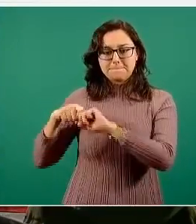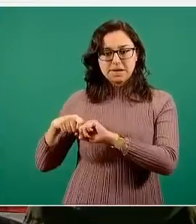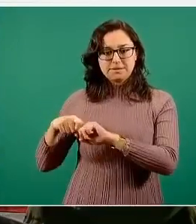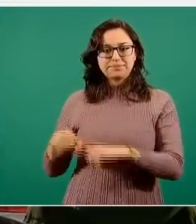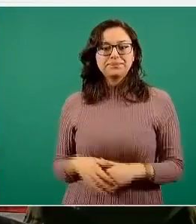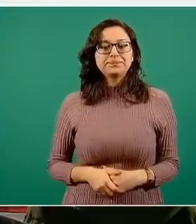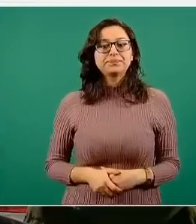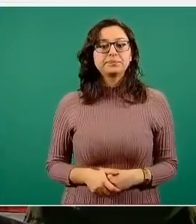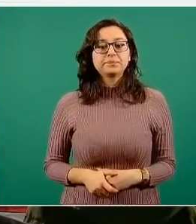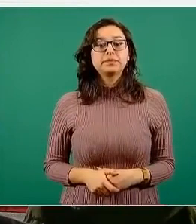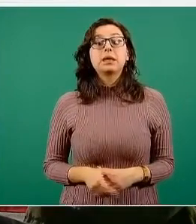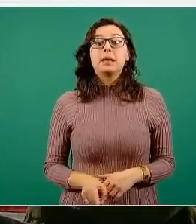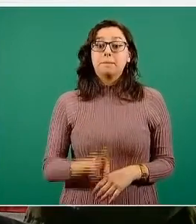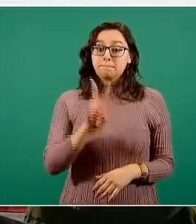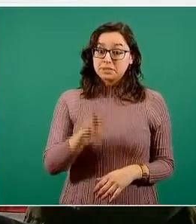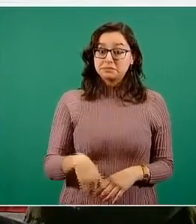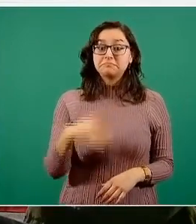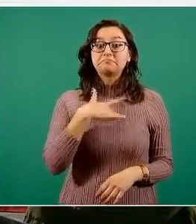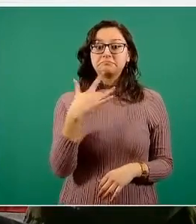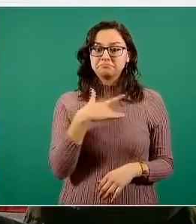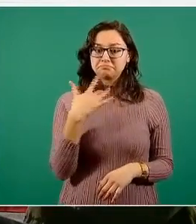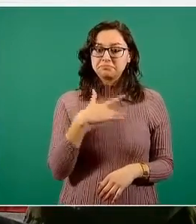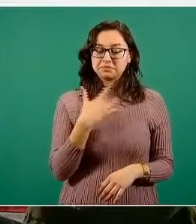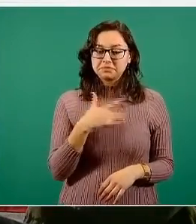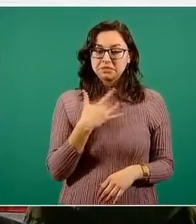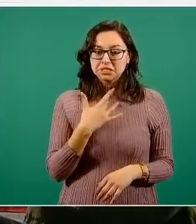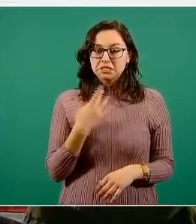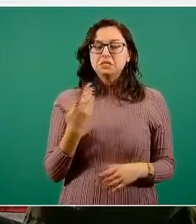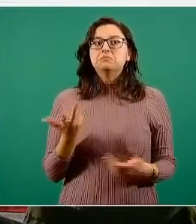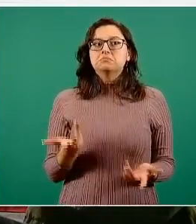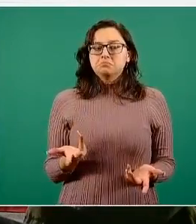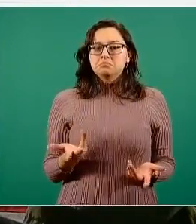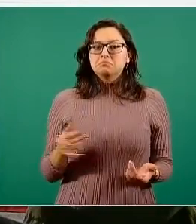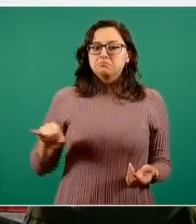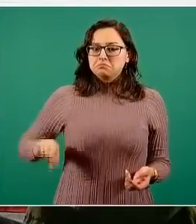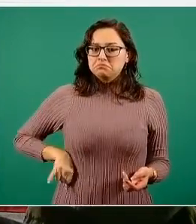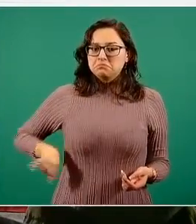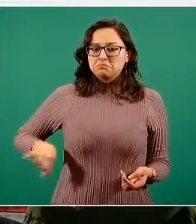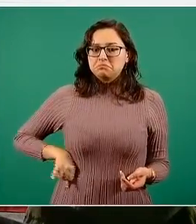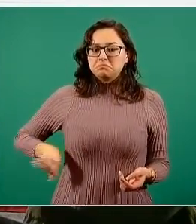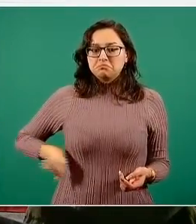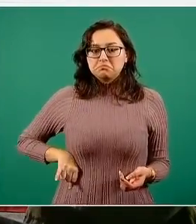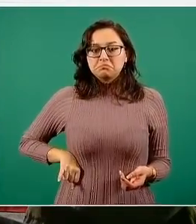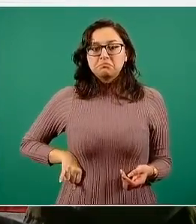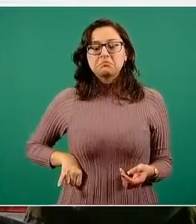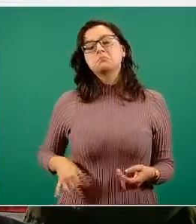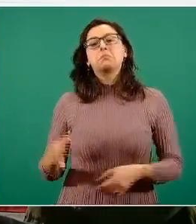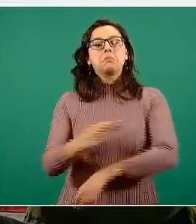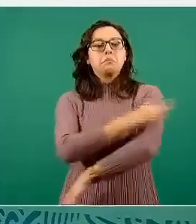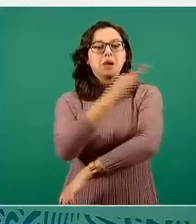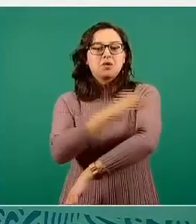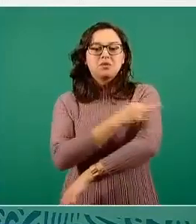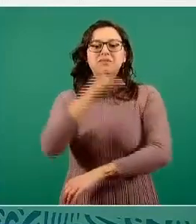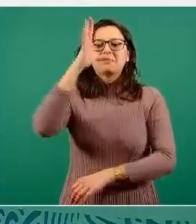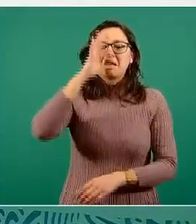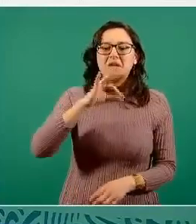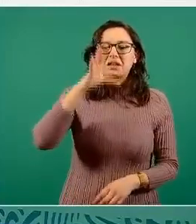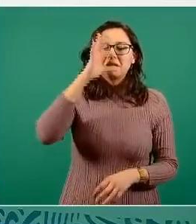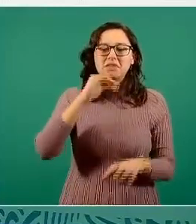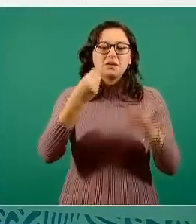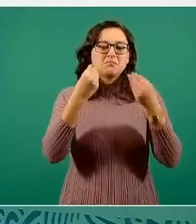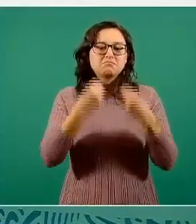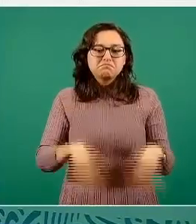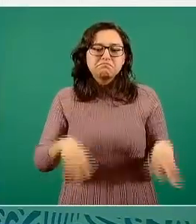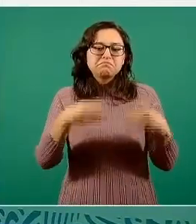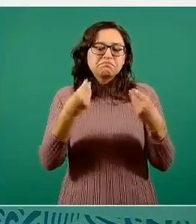que nos llama positiva y poderosamente la atención el número tan bajo de dosis que se han perdido, punto